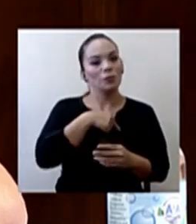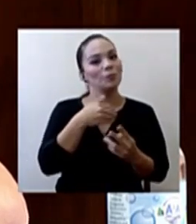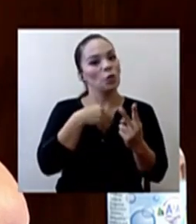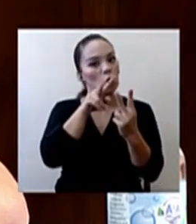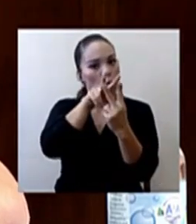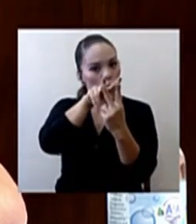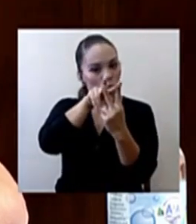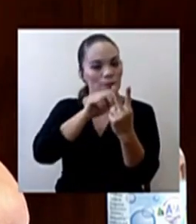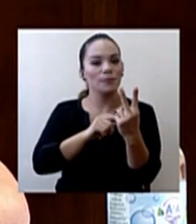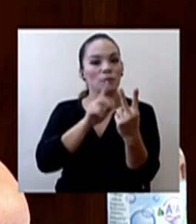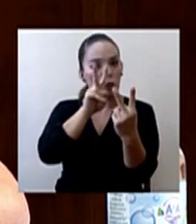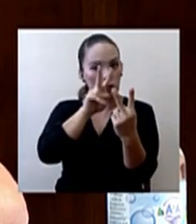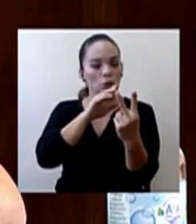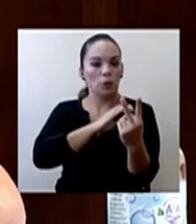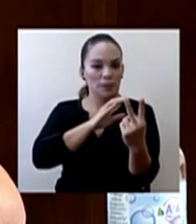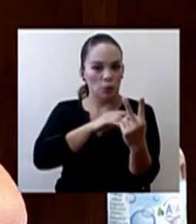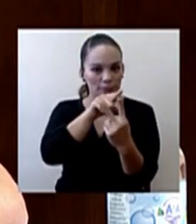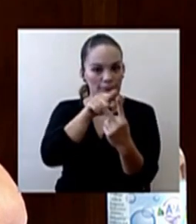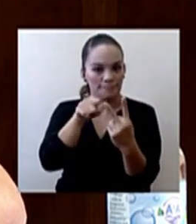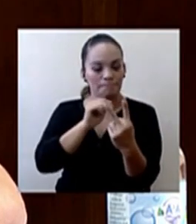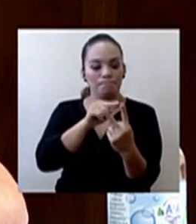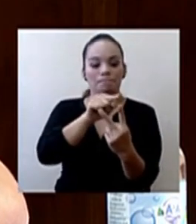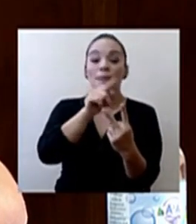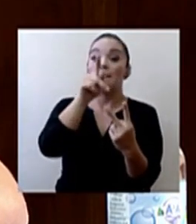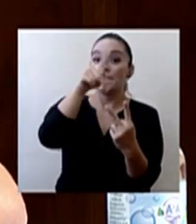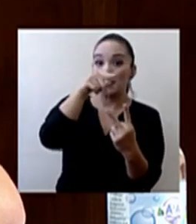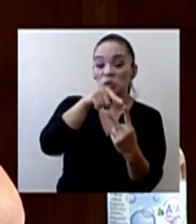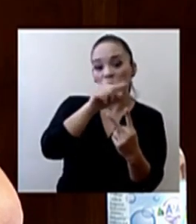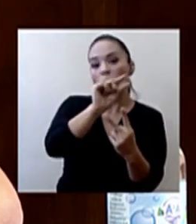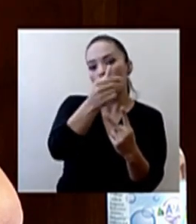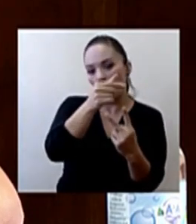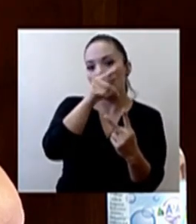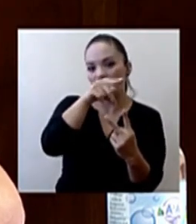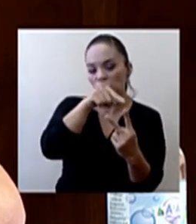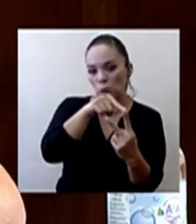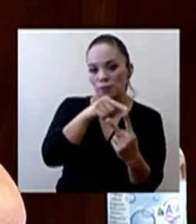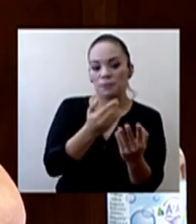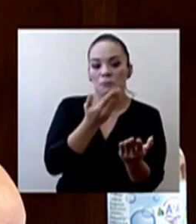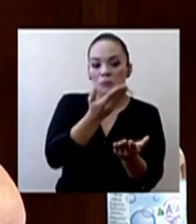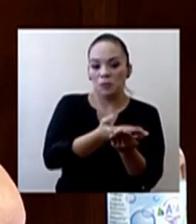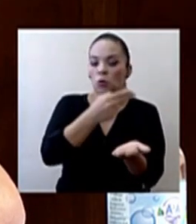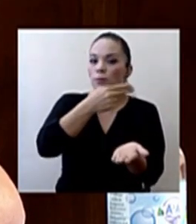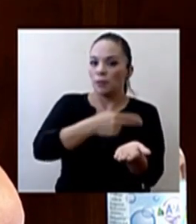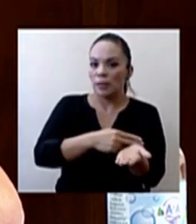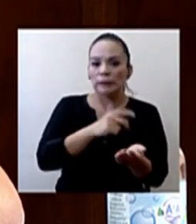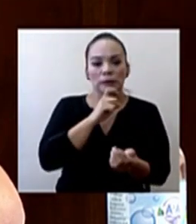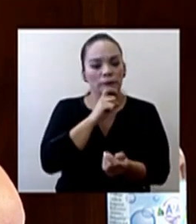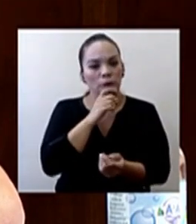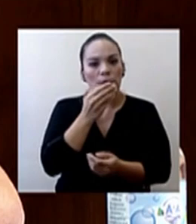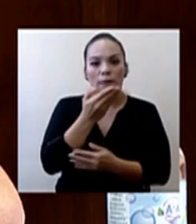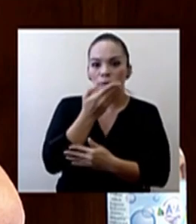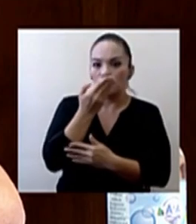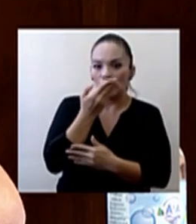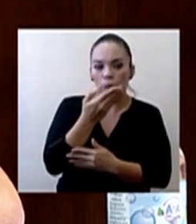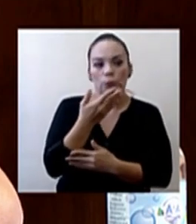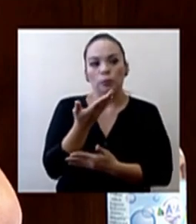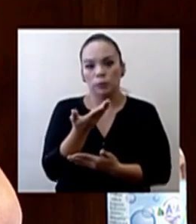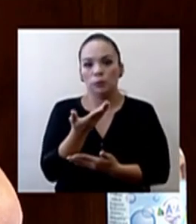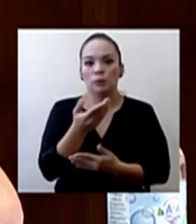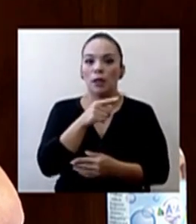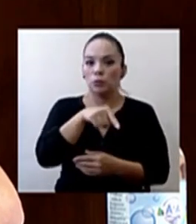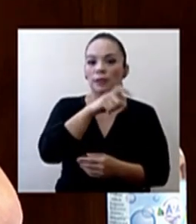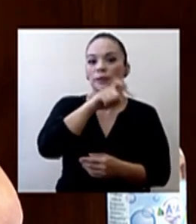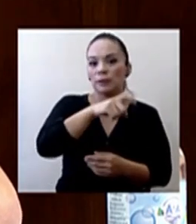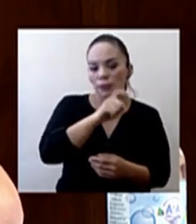condiciones. Es decir, hay personas que han llegado al hospital con una dificultad respiratoria importante y han